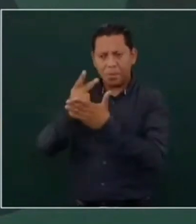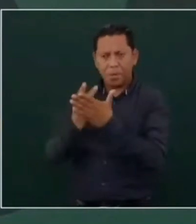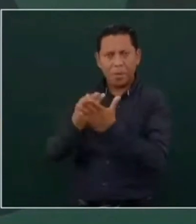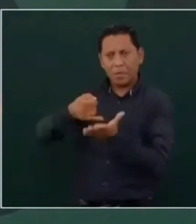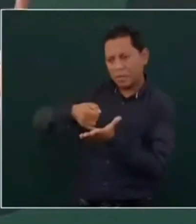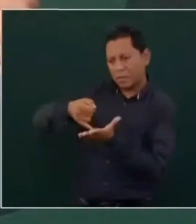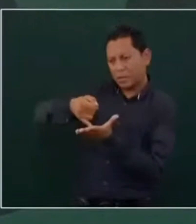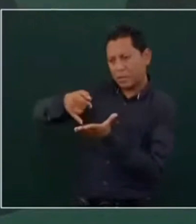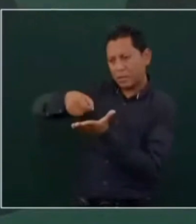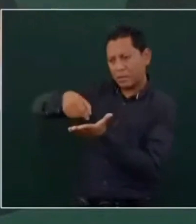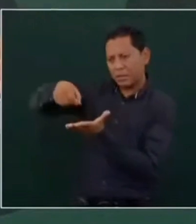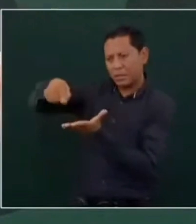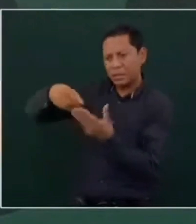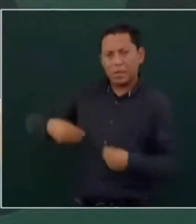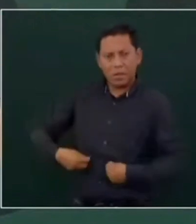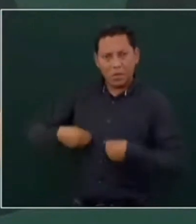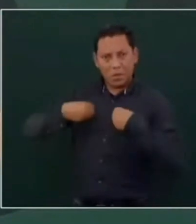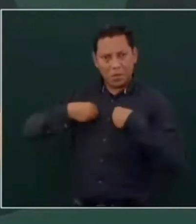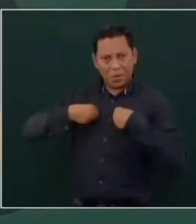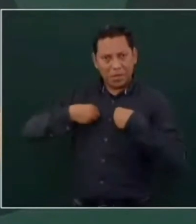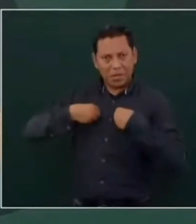hay reencuentros